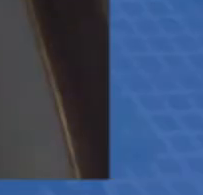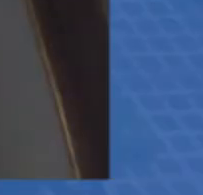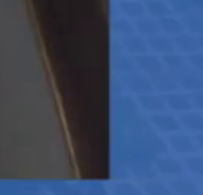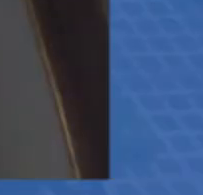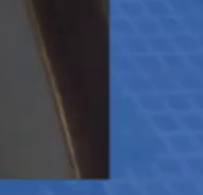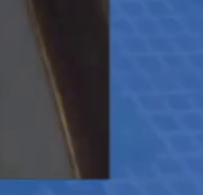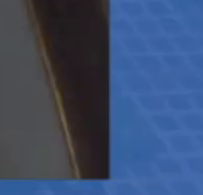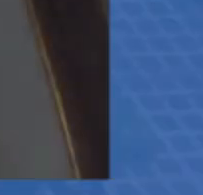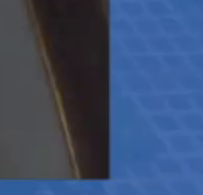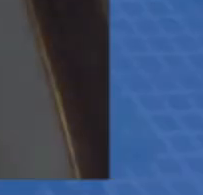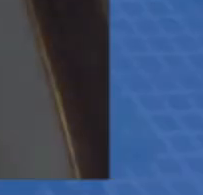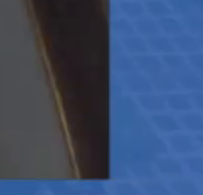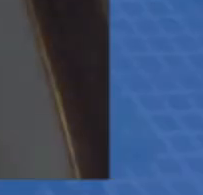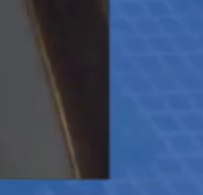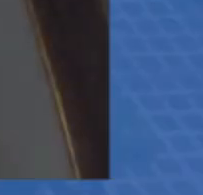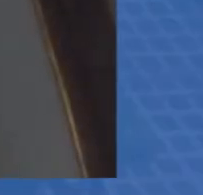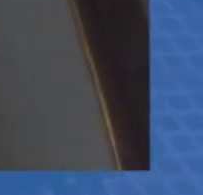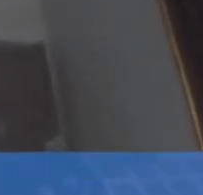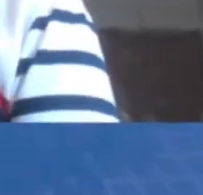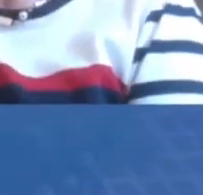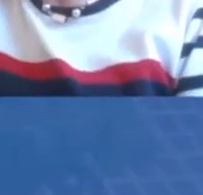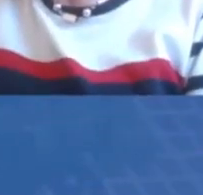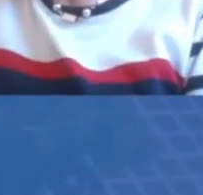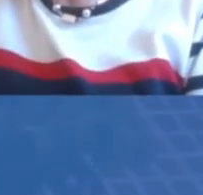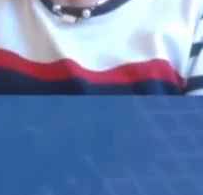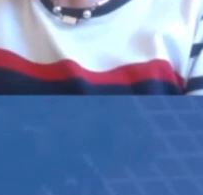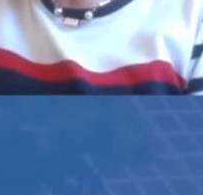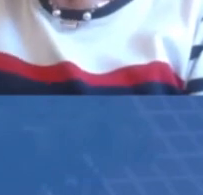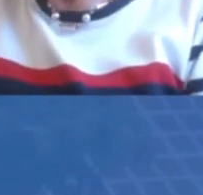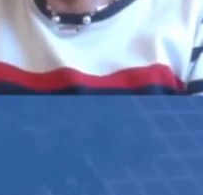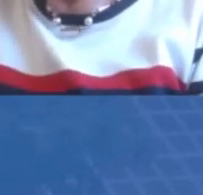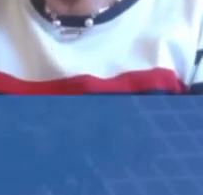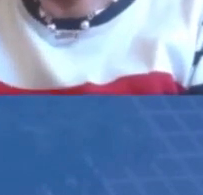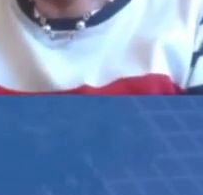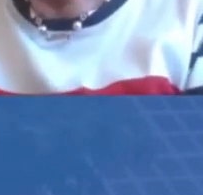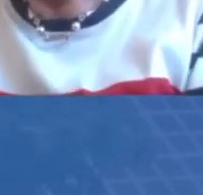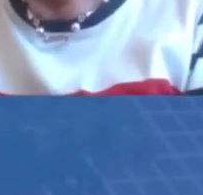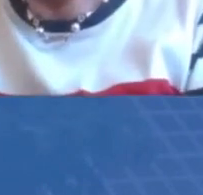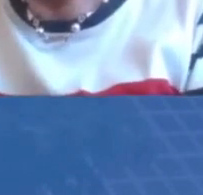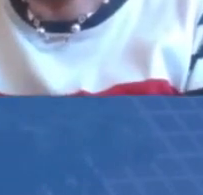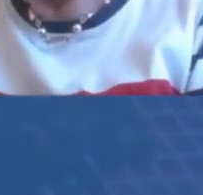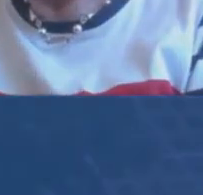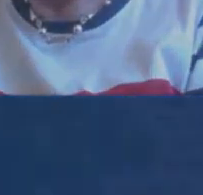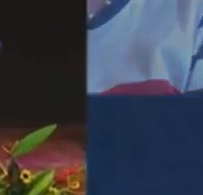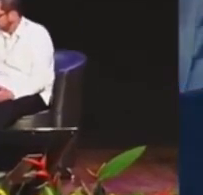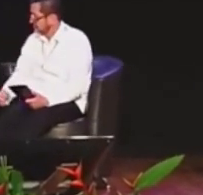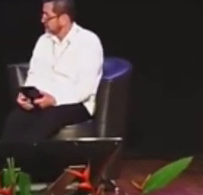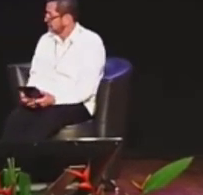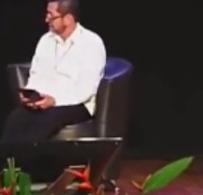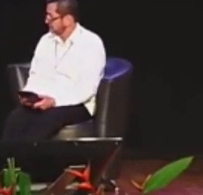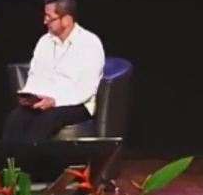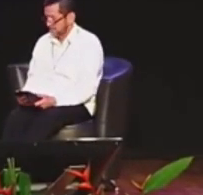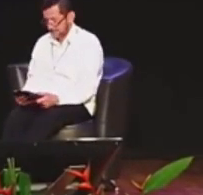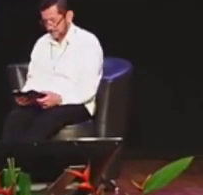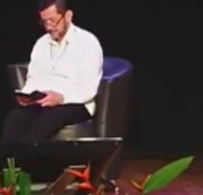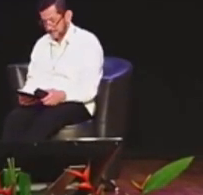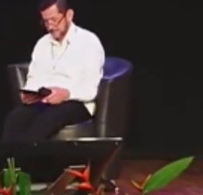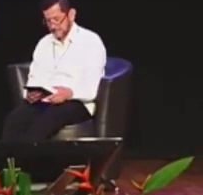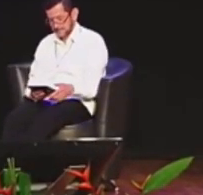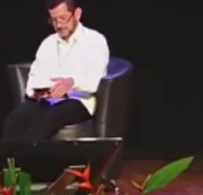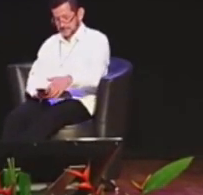supuesto todos los organizadores de este importante espacio que nos permite hacer este tipo de